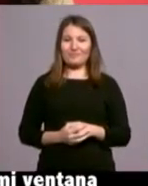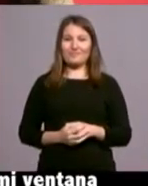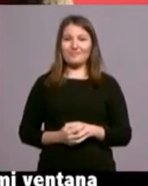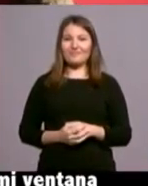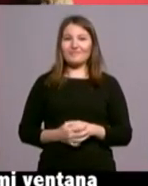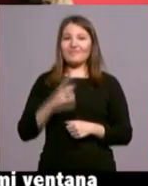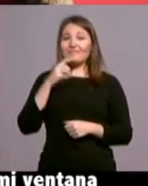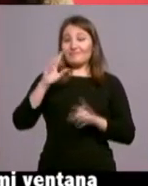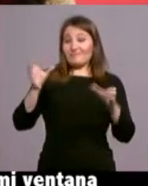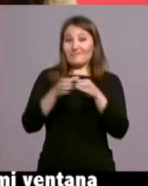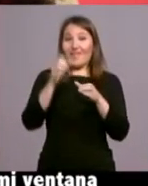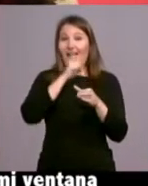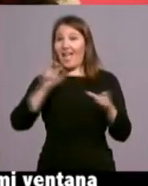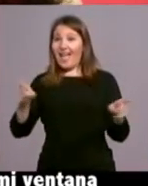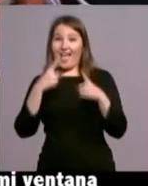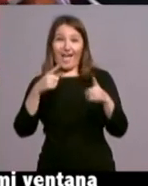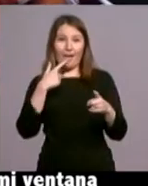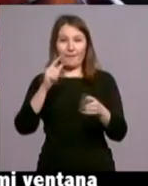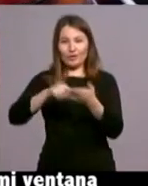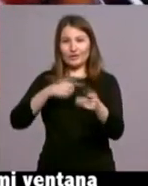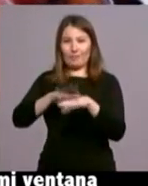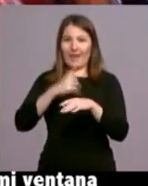Contrató unos mariachis para que cantasen debajo de mi ventana.